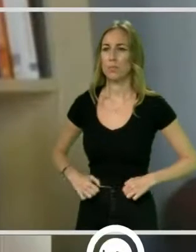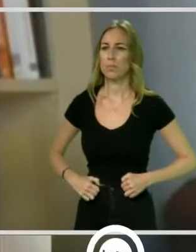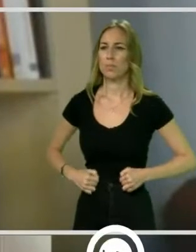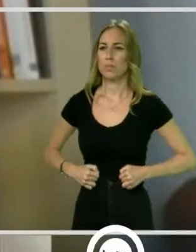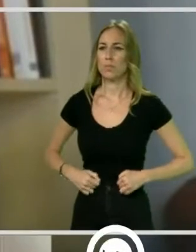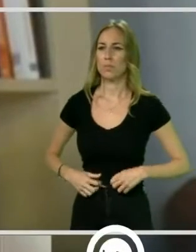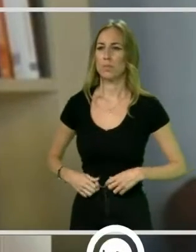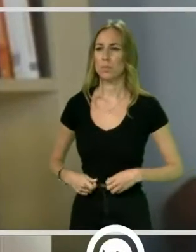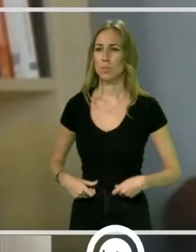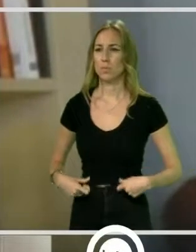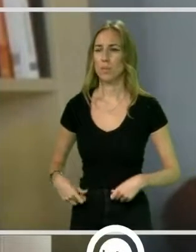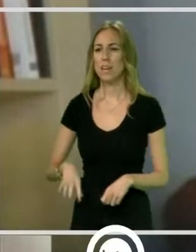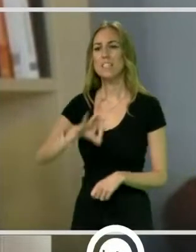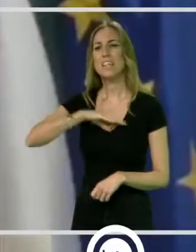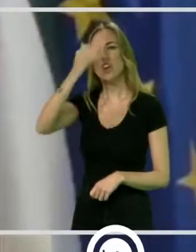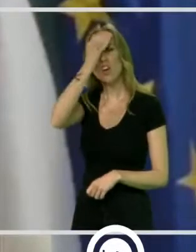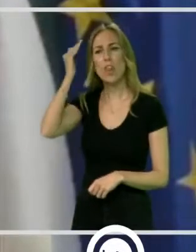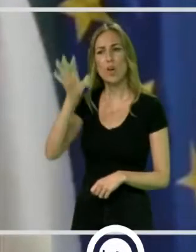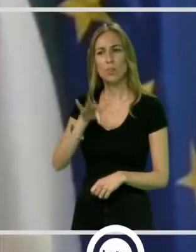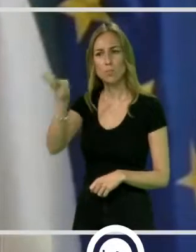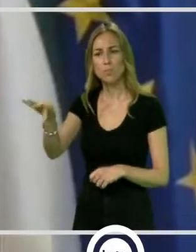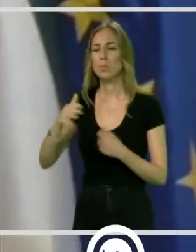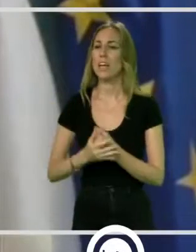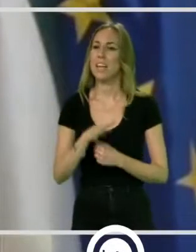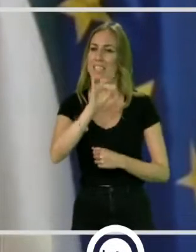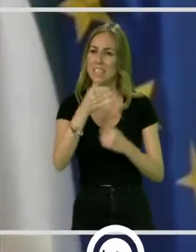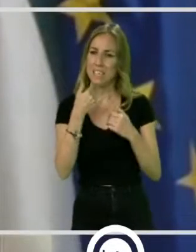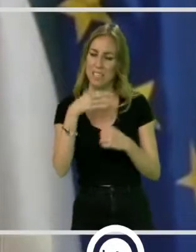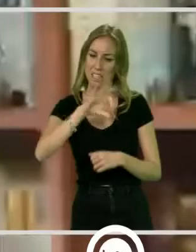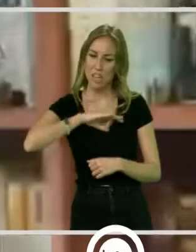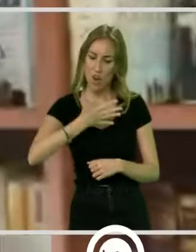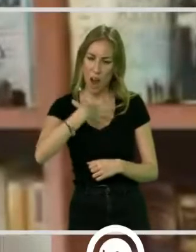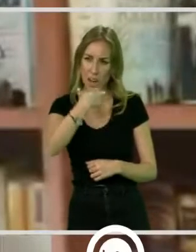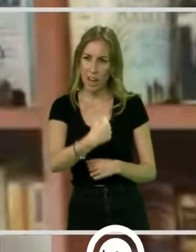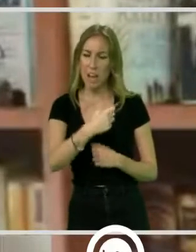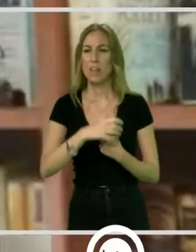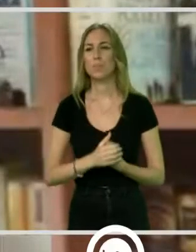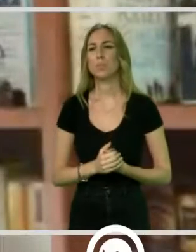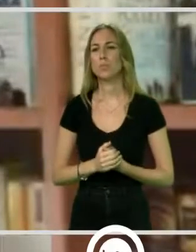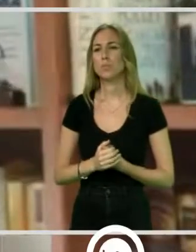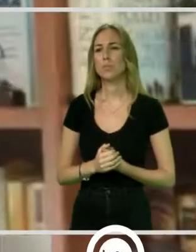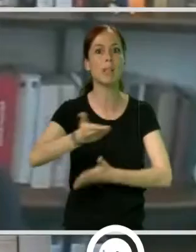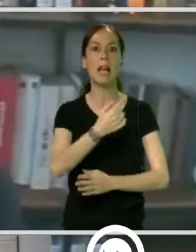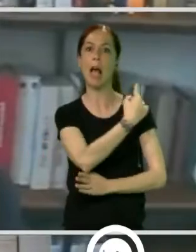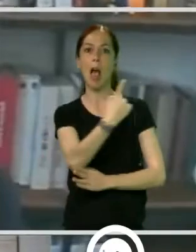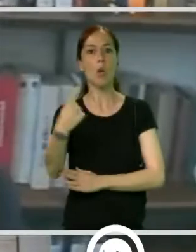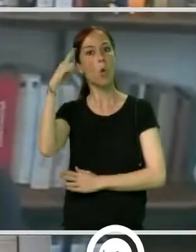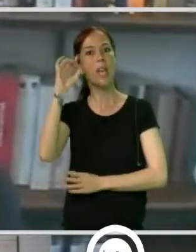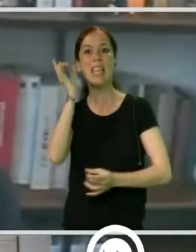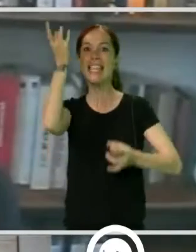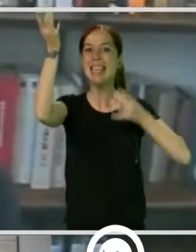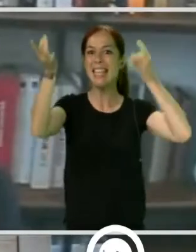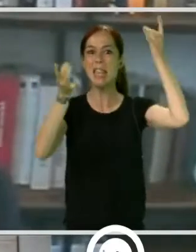oposición en el consultorio almeriense ha expuesto su visión sobre este tema y ha propuesto varias mejoras a este proyecto. Para lograr,